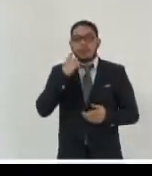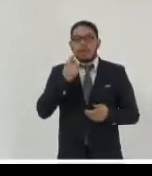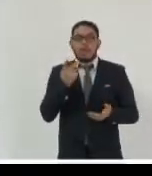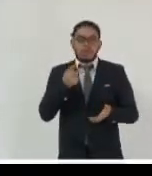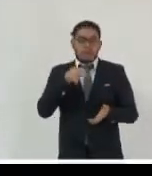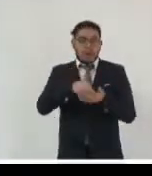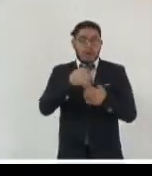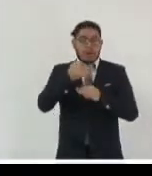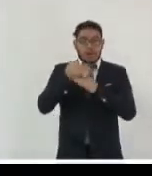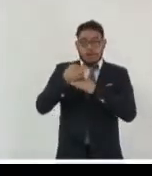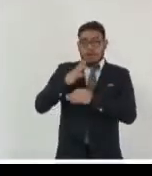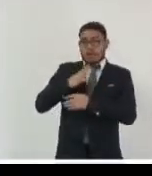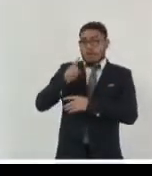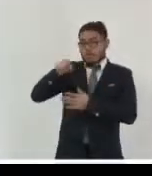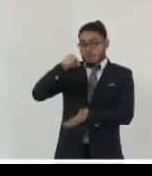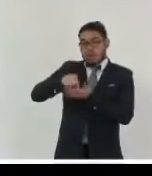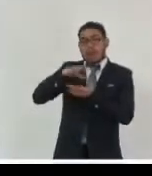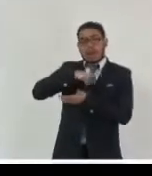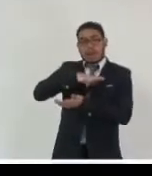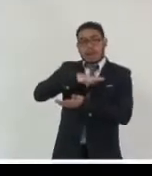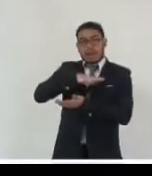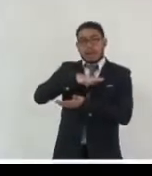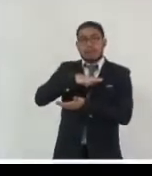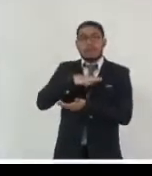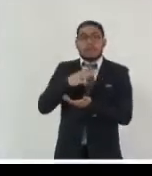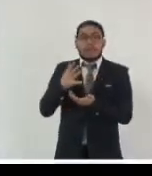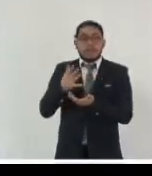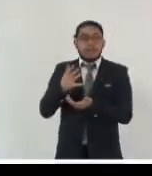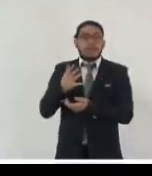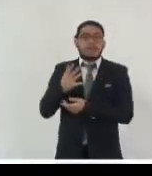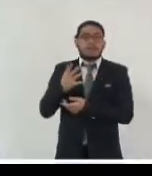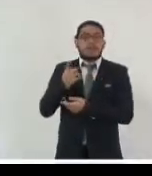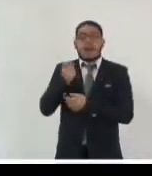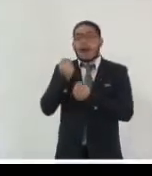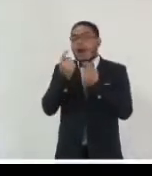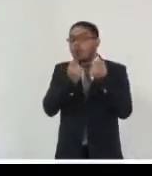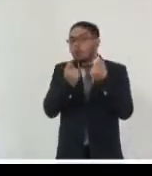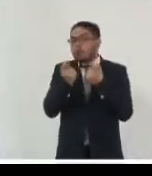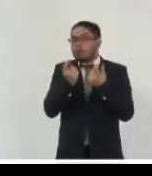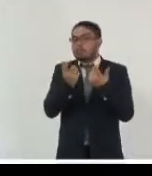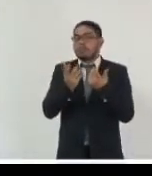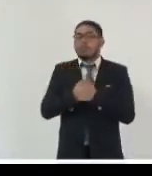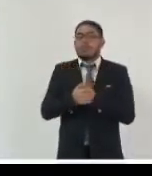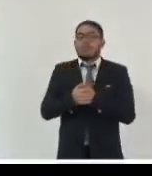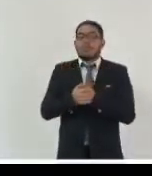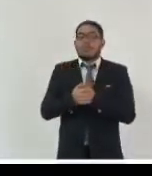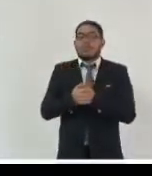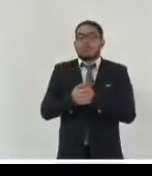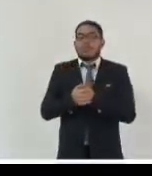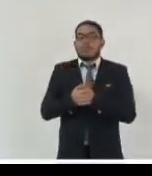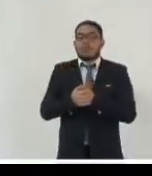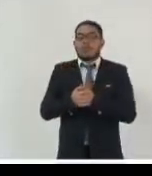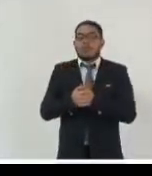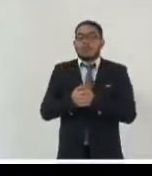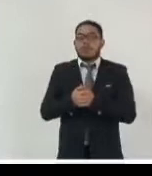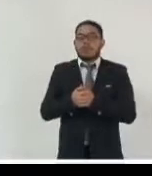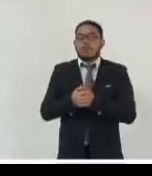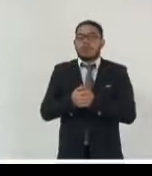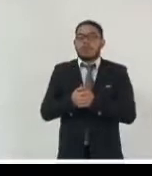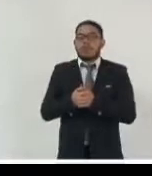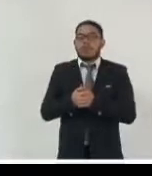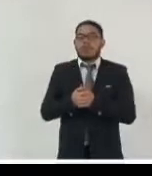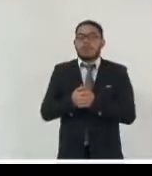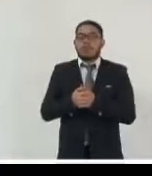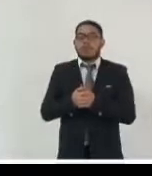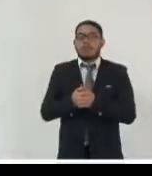que tiene nuestra sociedad hoy que en algunos casos quizás es una vida para muchos pero en algunos casos